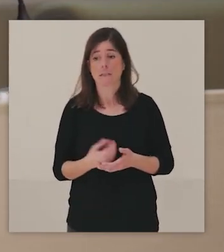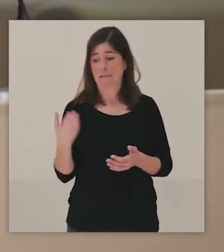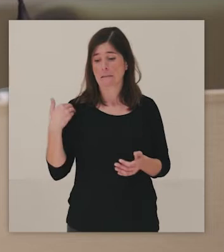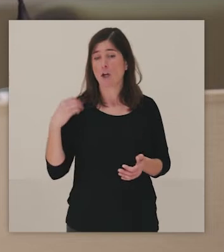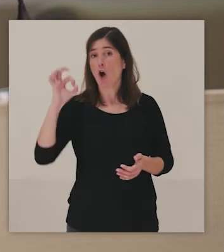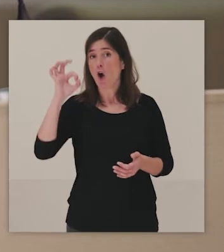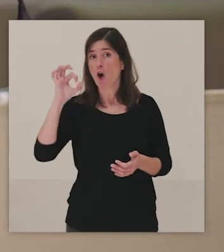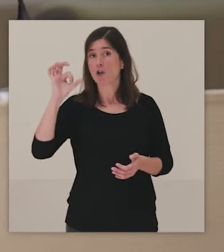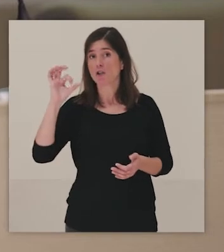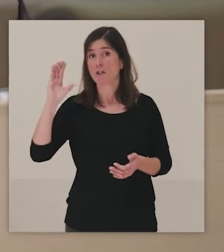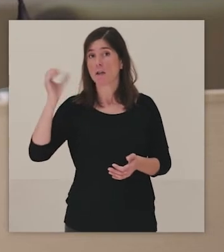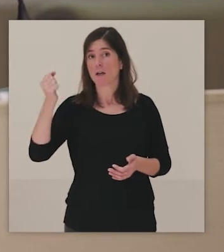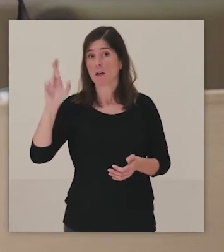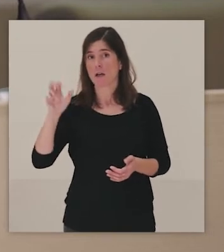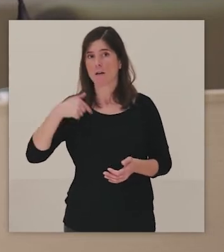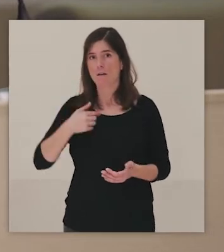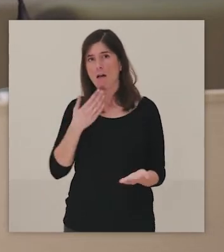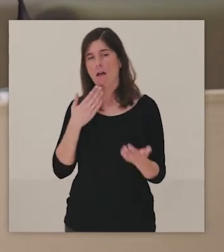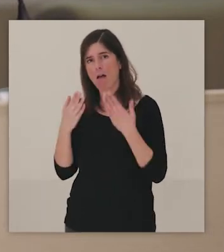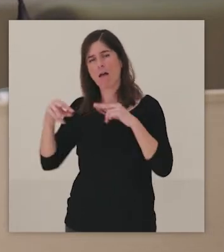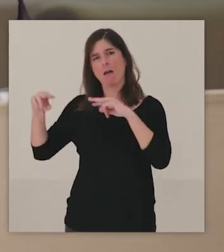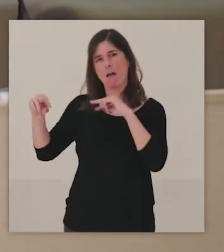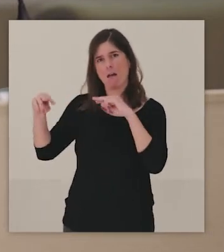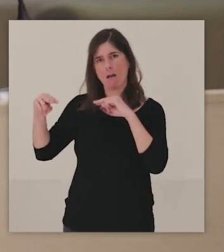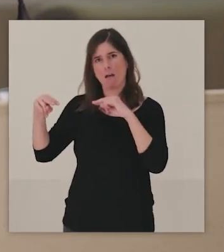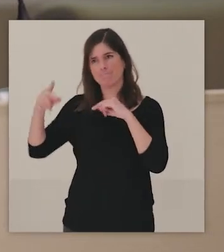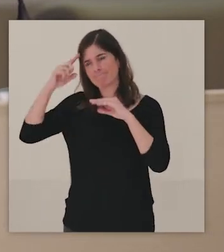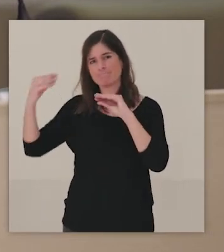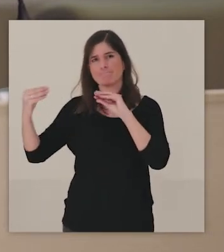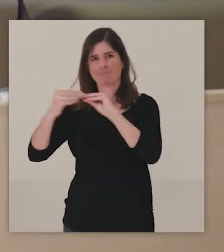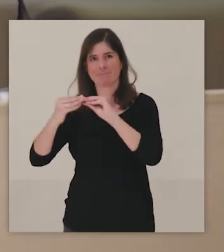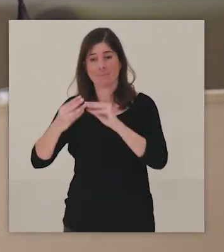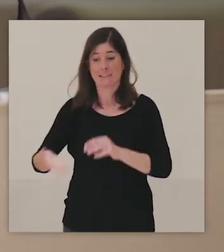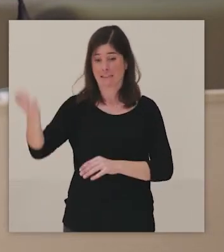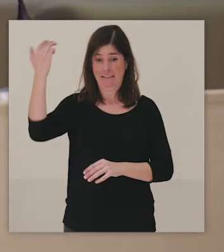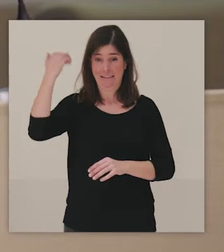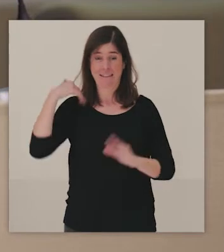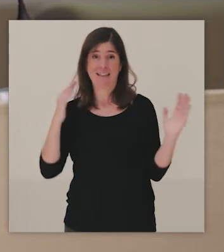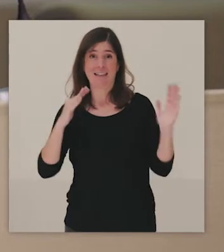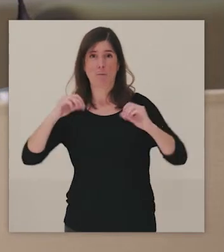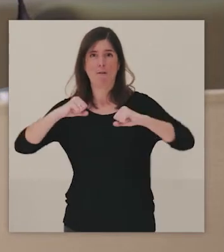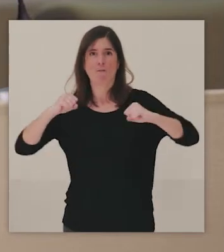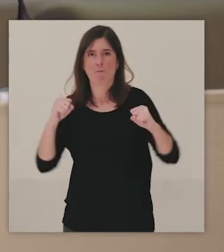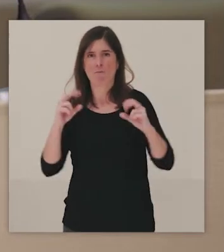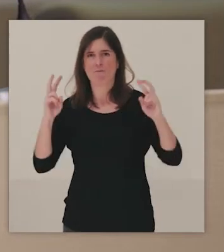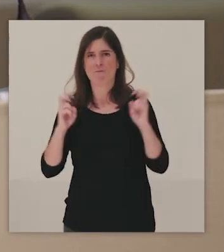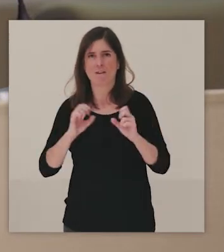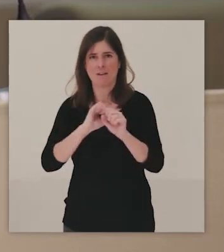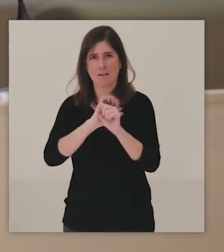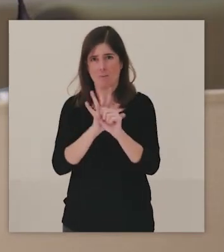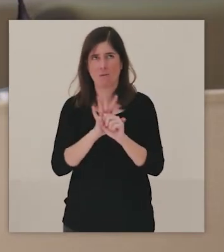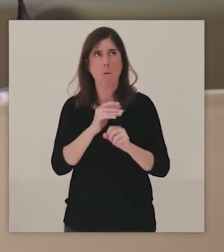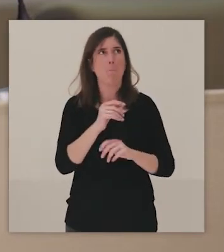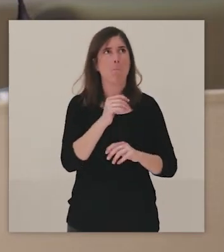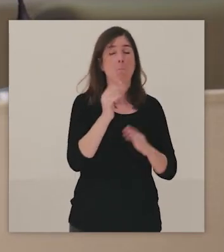y realmente en estos meses de confinamiento, incluso en los meses en los que el museo estuvo cerrado, de